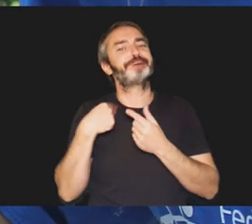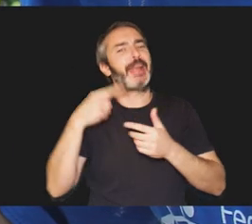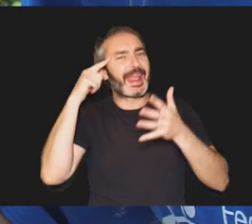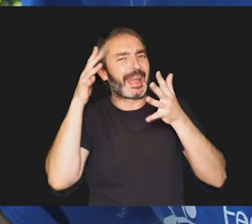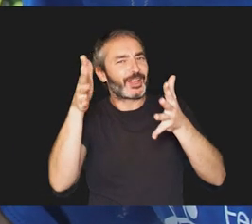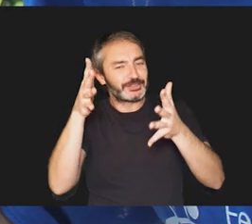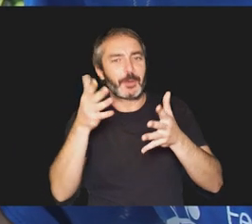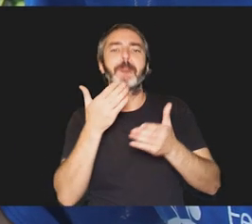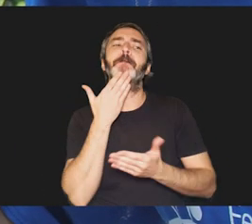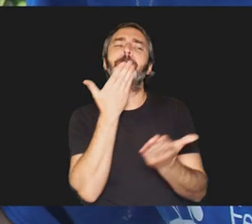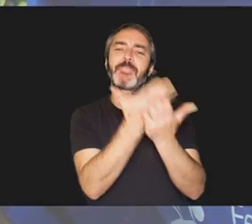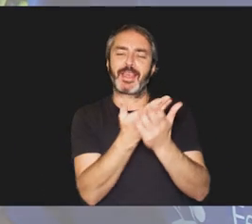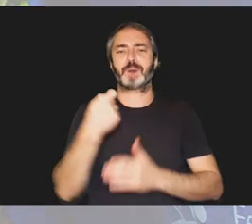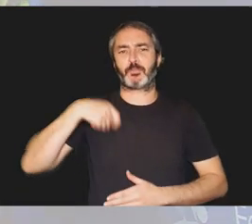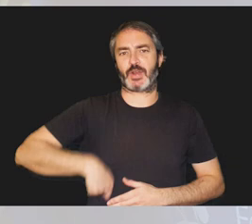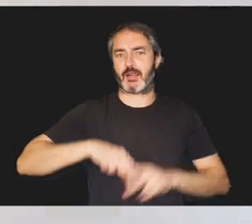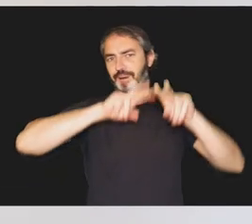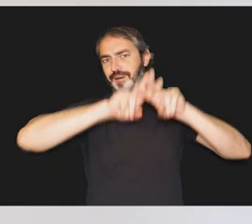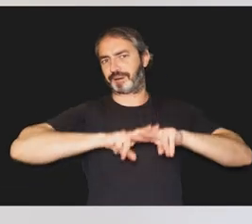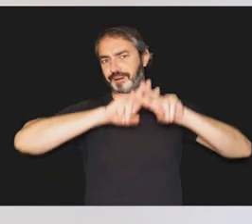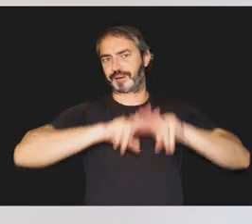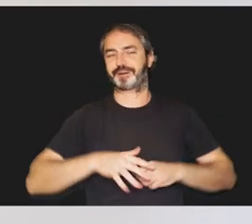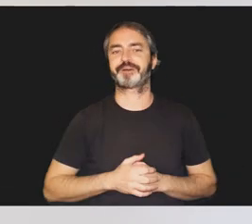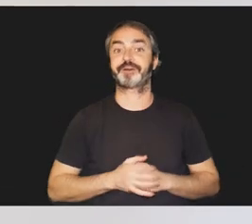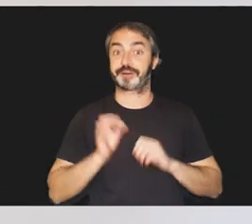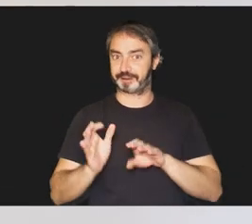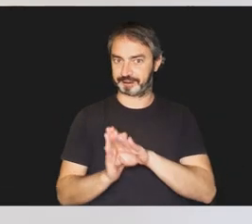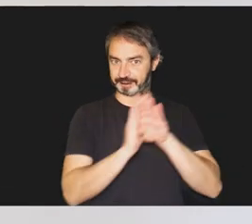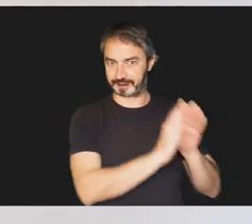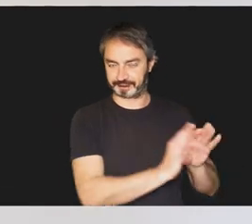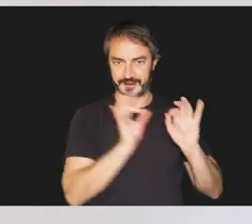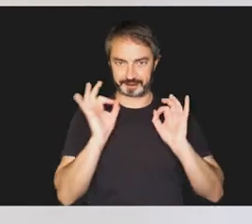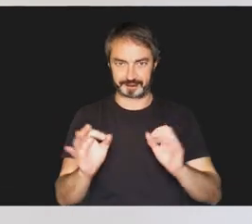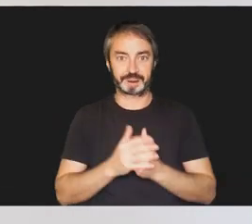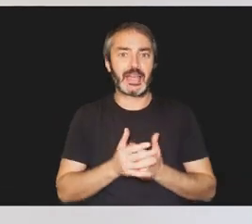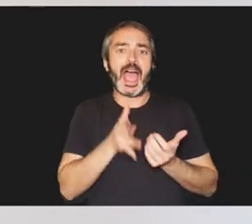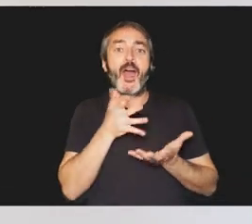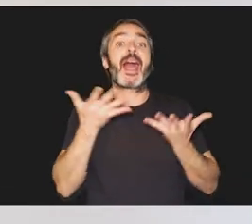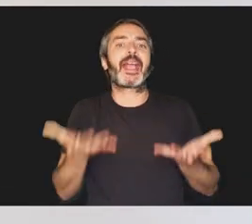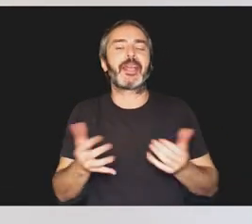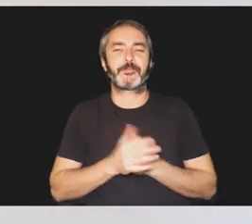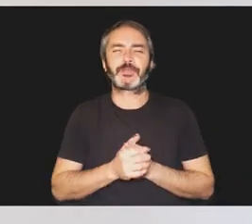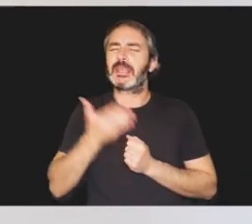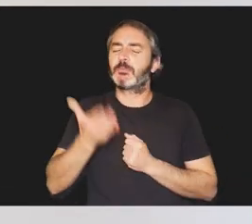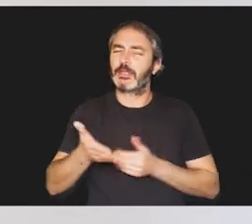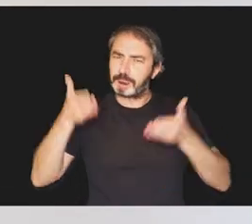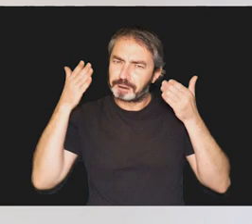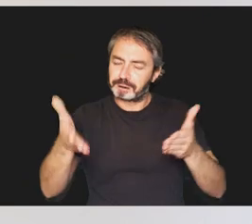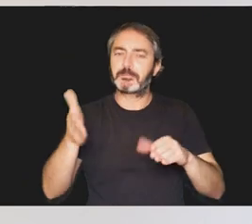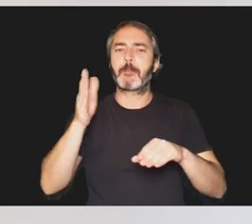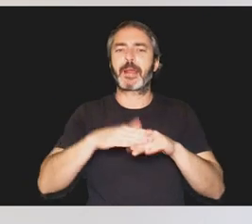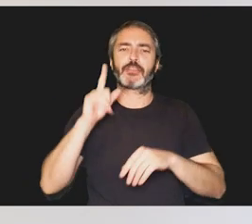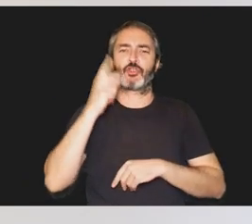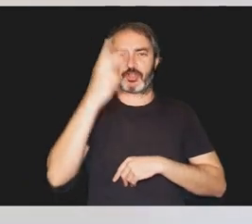recomendable pedir una valoración profesional. Bien, llegados a este punto, ¿por qué es tan importante intervenir para atender la